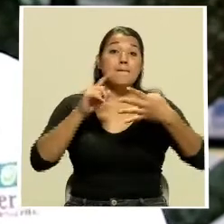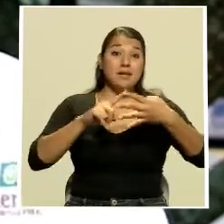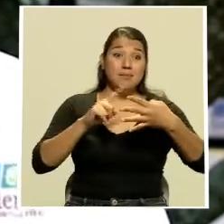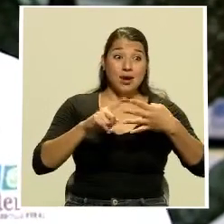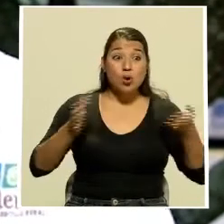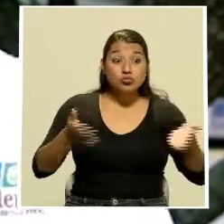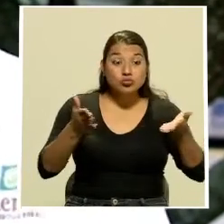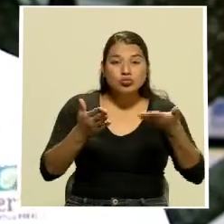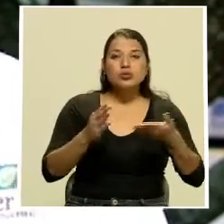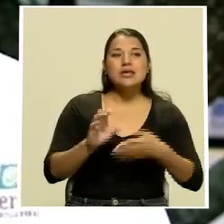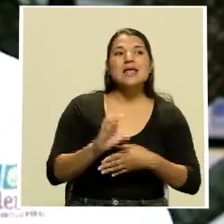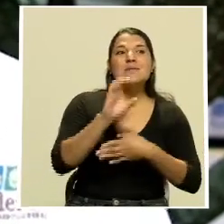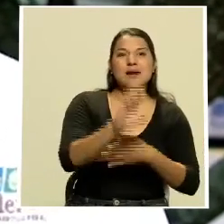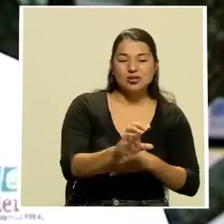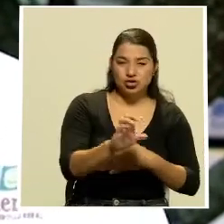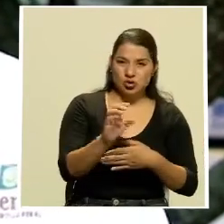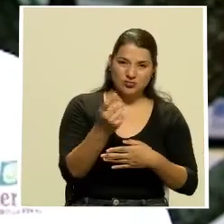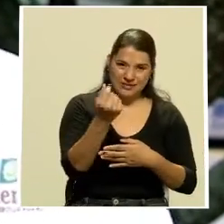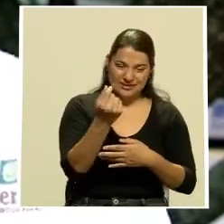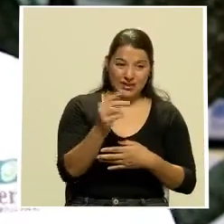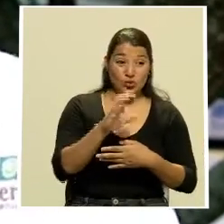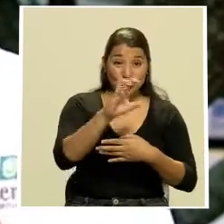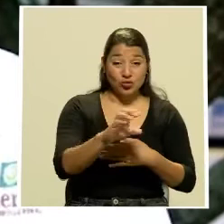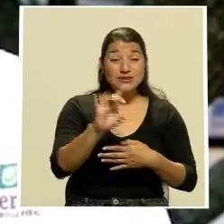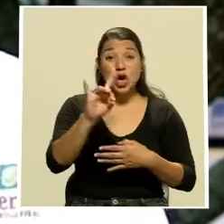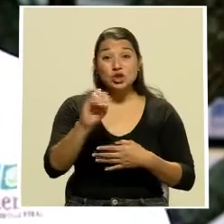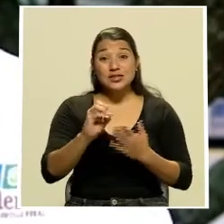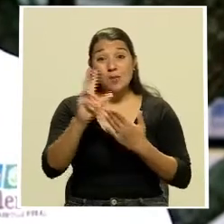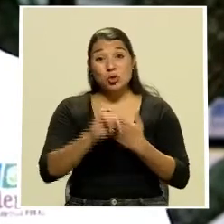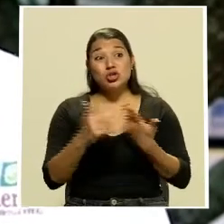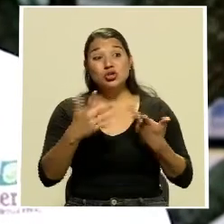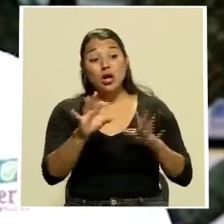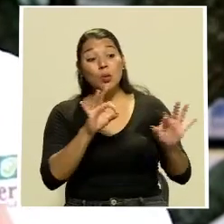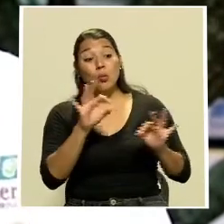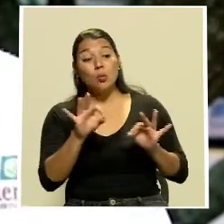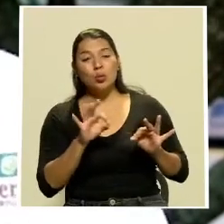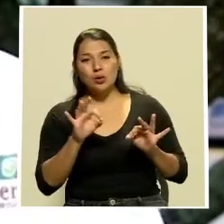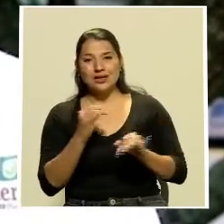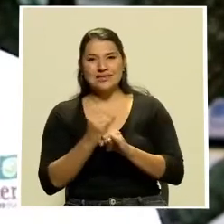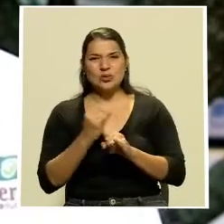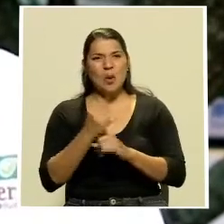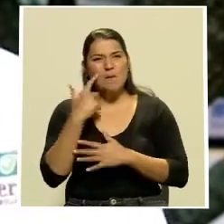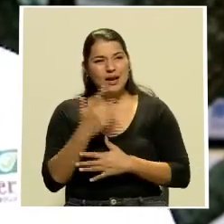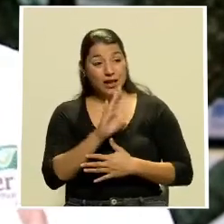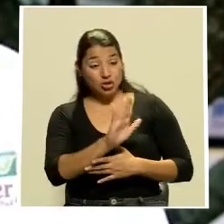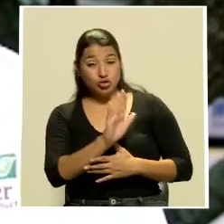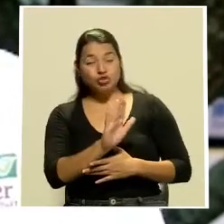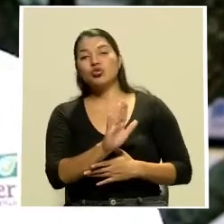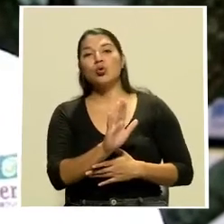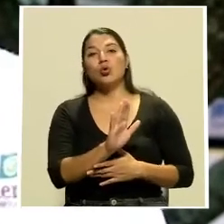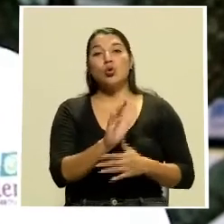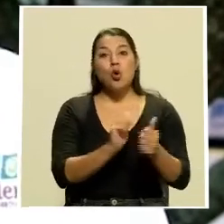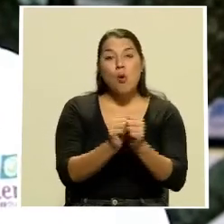pública, donde más de 80 proyectos de infraestructura han sido priorizados por la institución para que las condiciones de competitividad en el